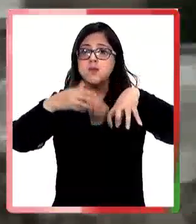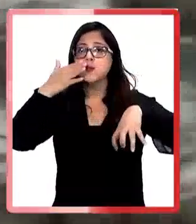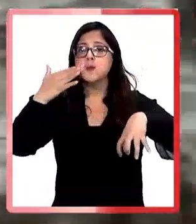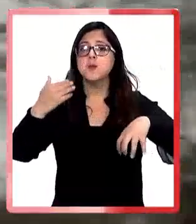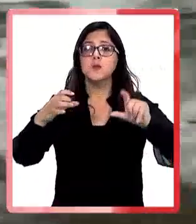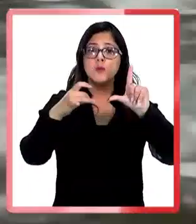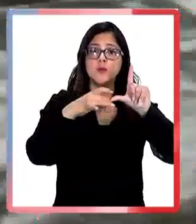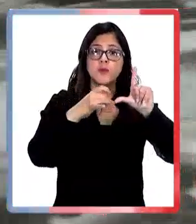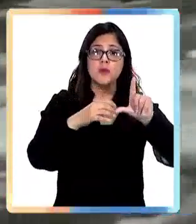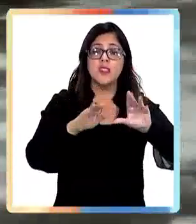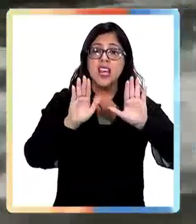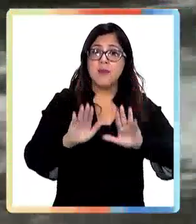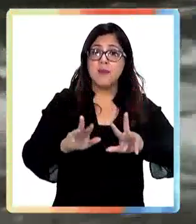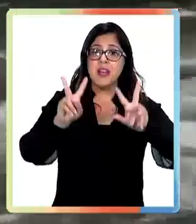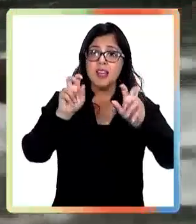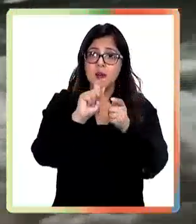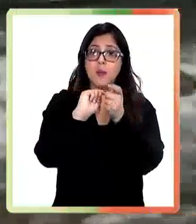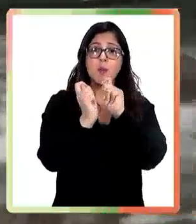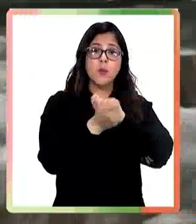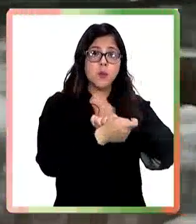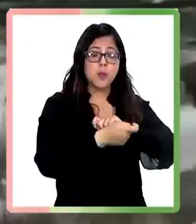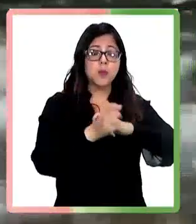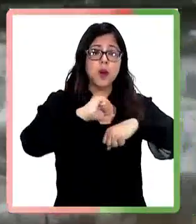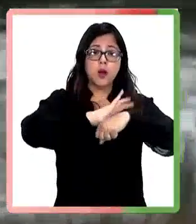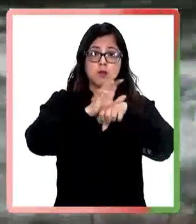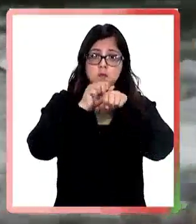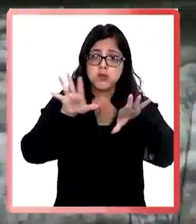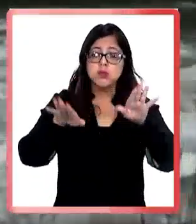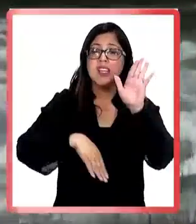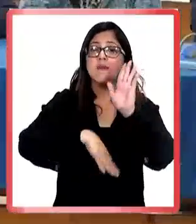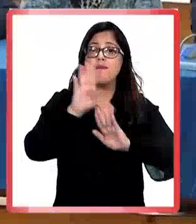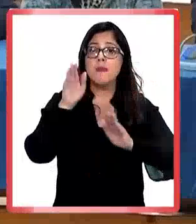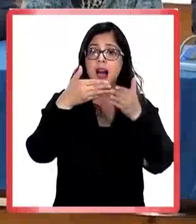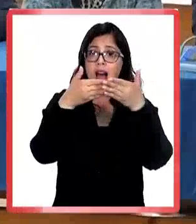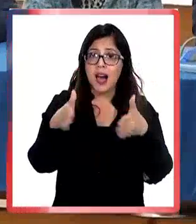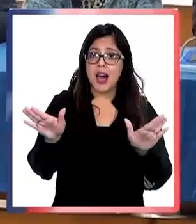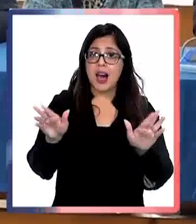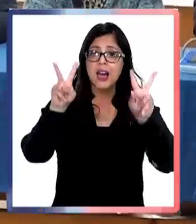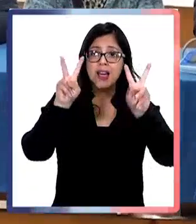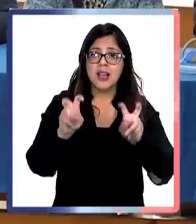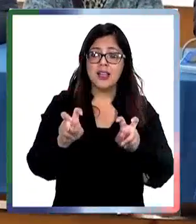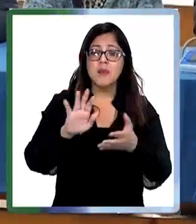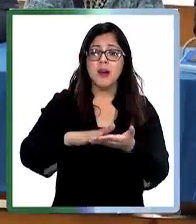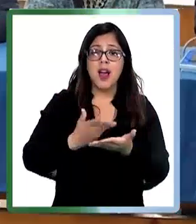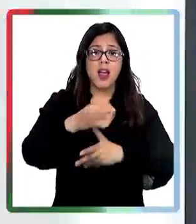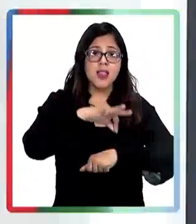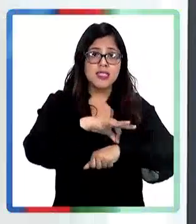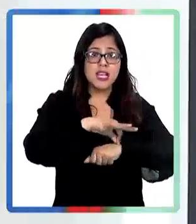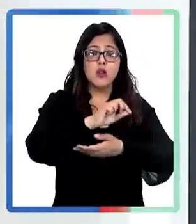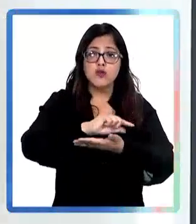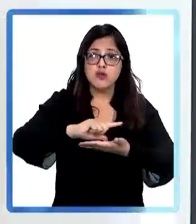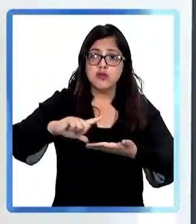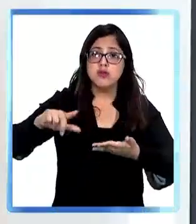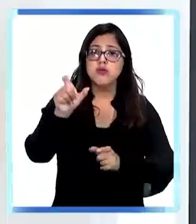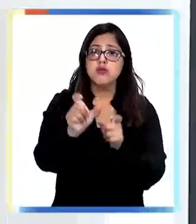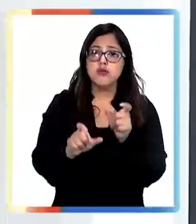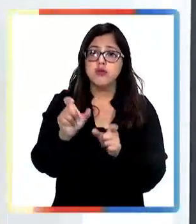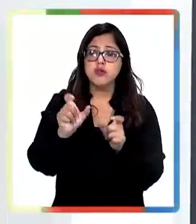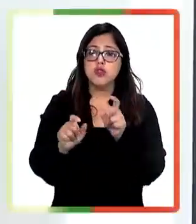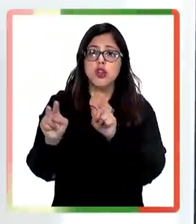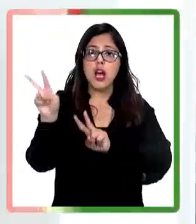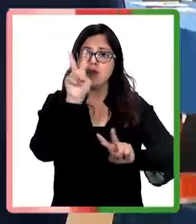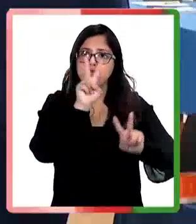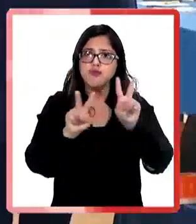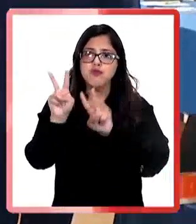visitantes en la temporada 2022-2023. Por ello, están capacitándose en urgencias